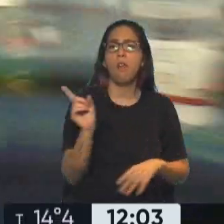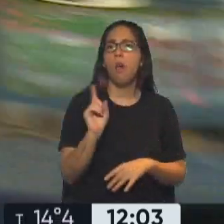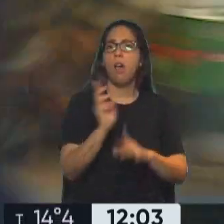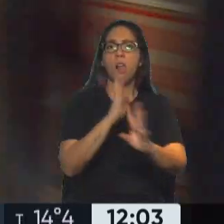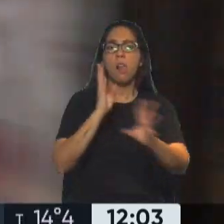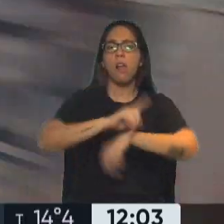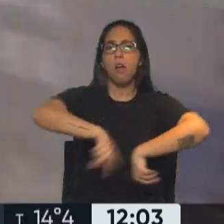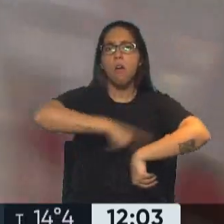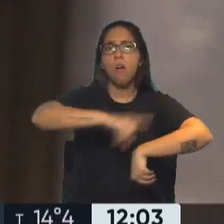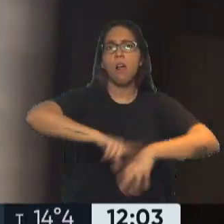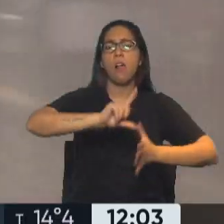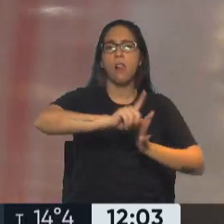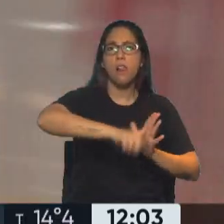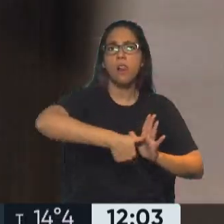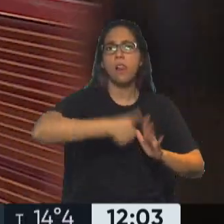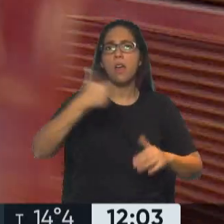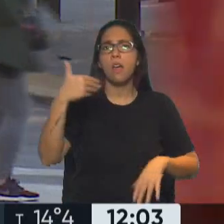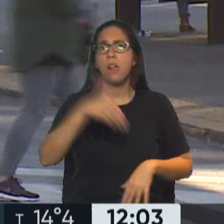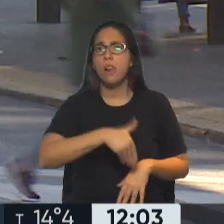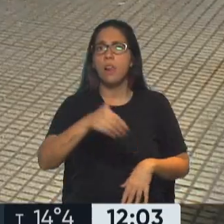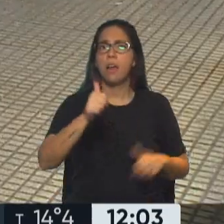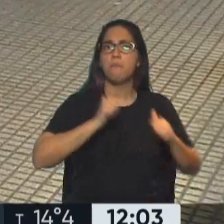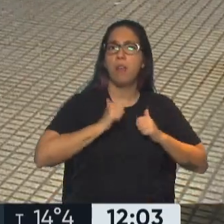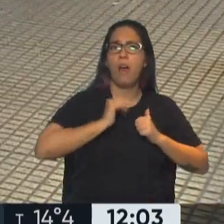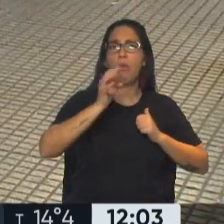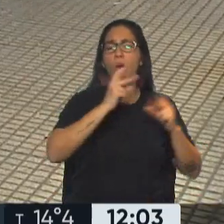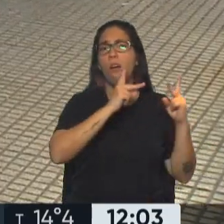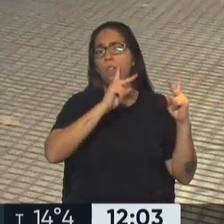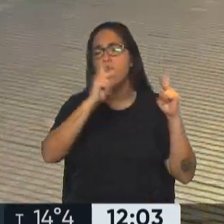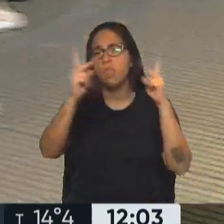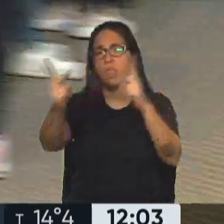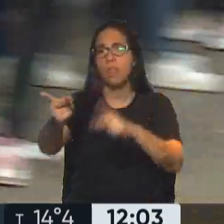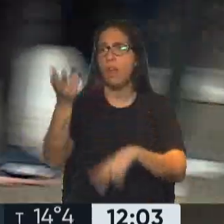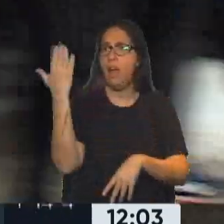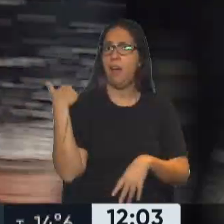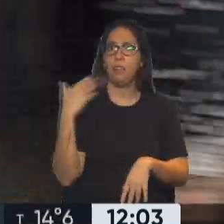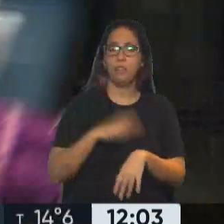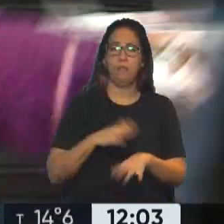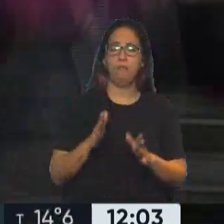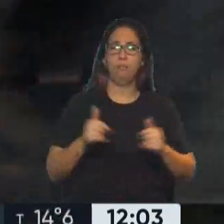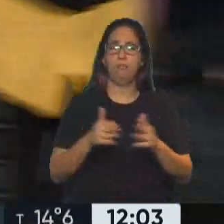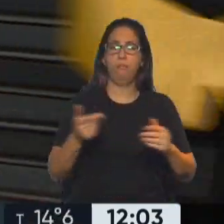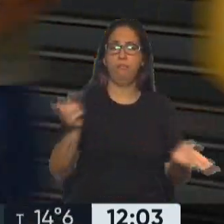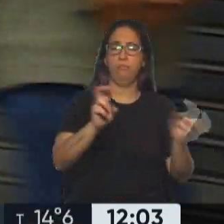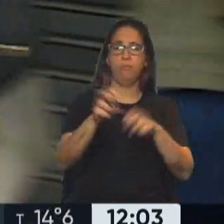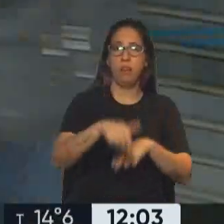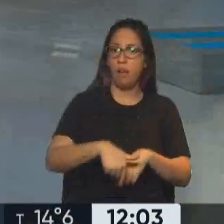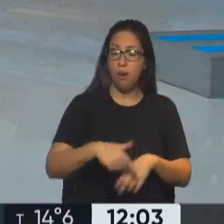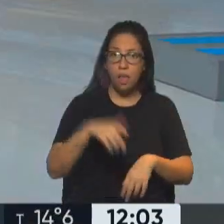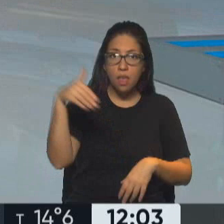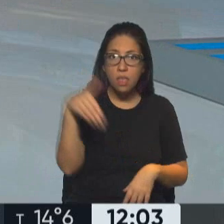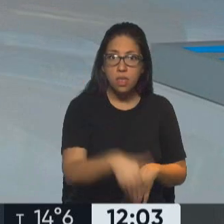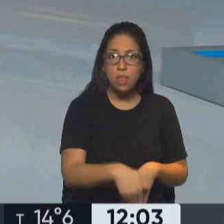tantas horas o tanto tiempo esperando los rodados, las diferentes líneas cuando antes lo hacían en muy pocos minutos. Estaremos muy pendientes